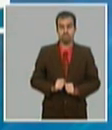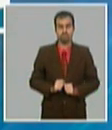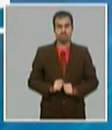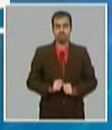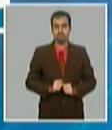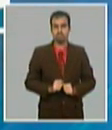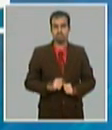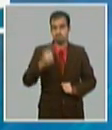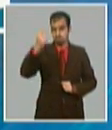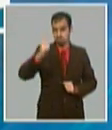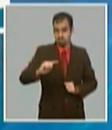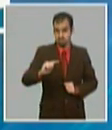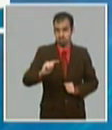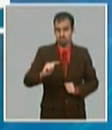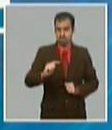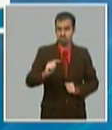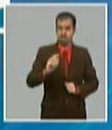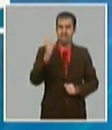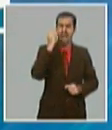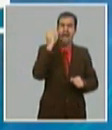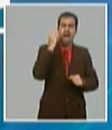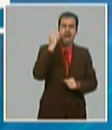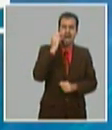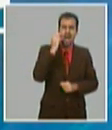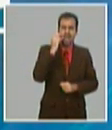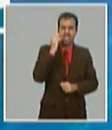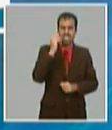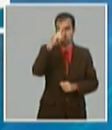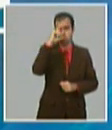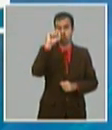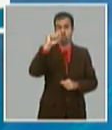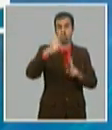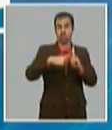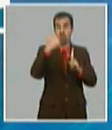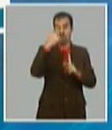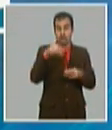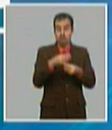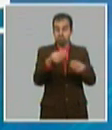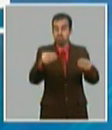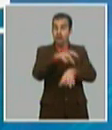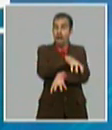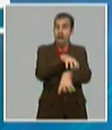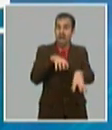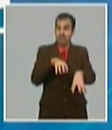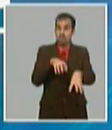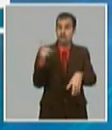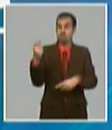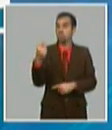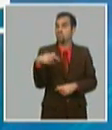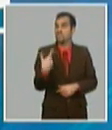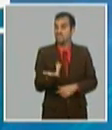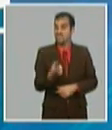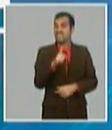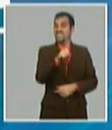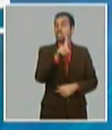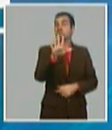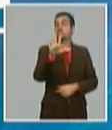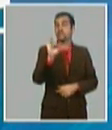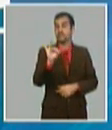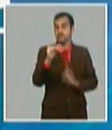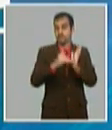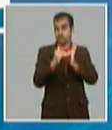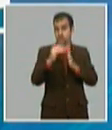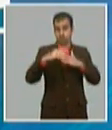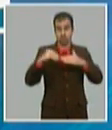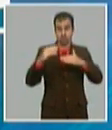371.000 toneladas de harina de soya fundamentalmente para la proteína de alimento animal eso nos cuesta 157 millones de dólares